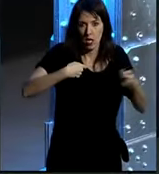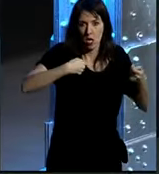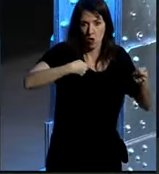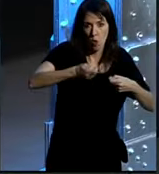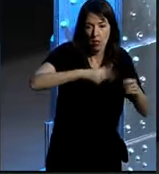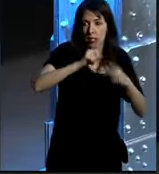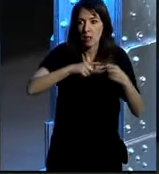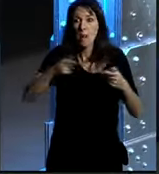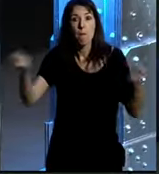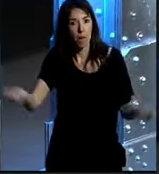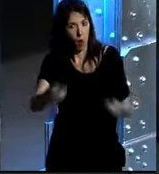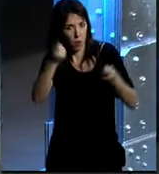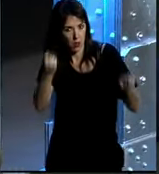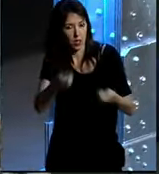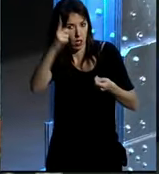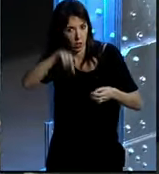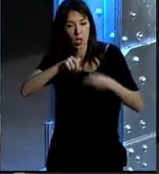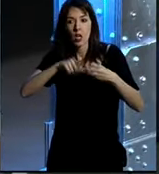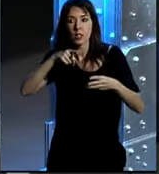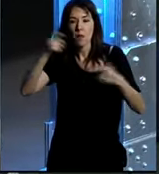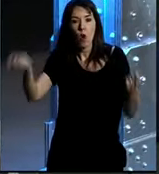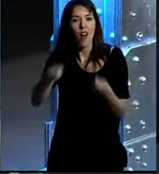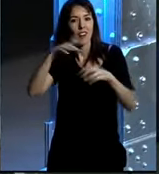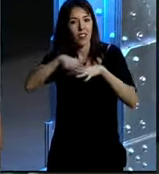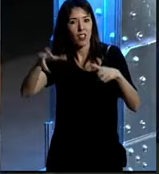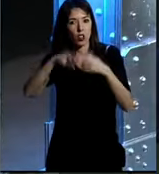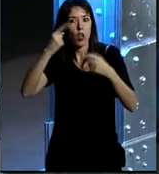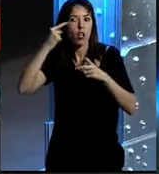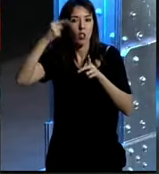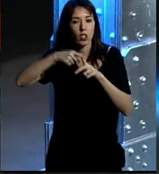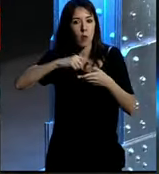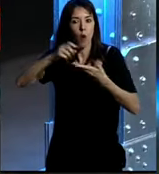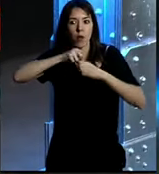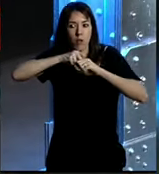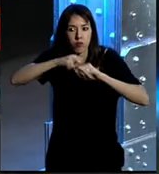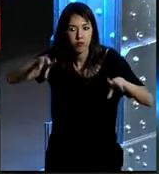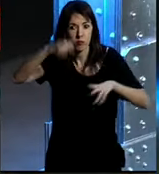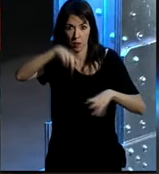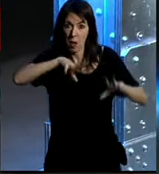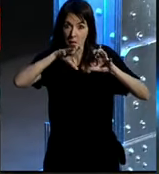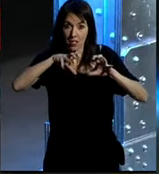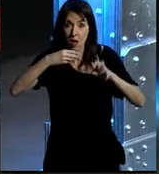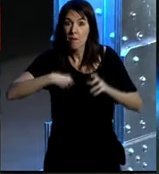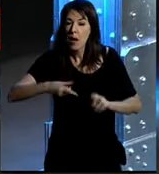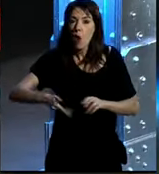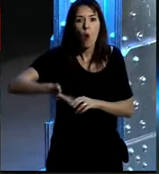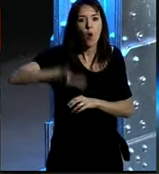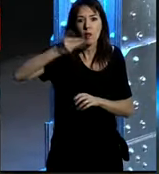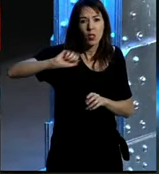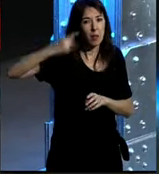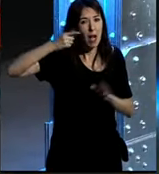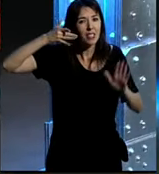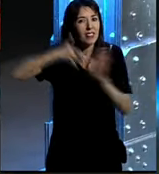push publicitario por supuesto que hacemos campañas en redes sociales para difundir mensajes y para vender pero el core que define nuestra actividad